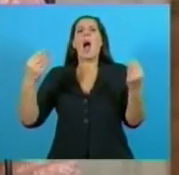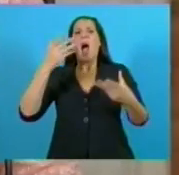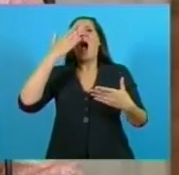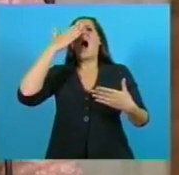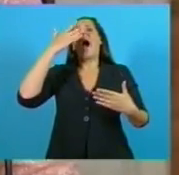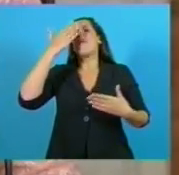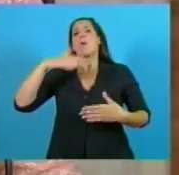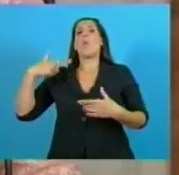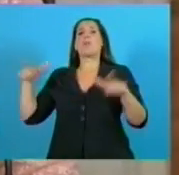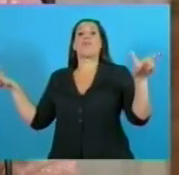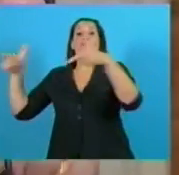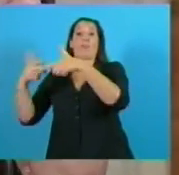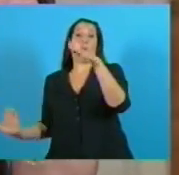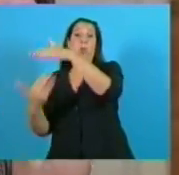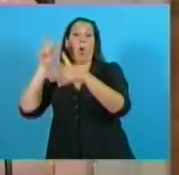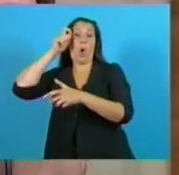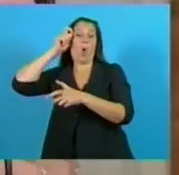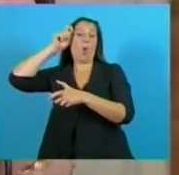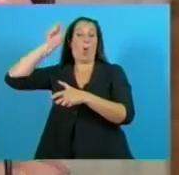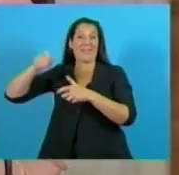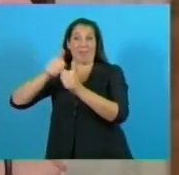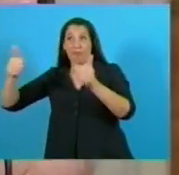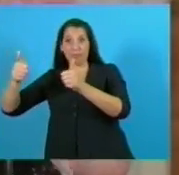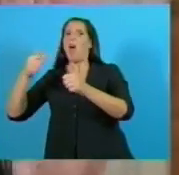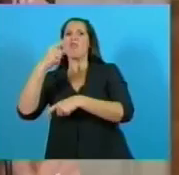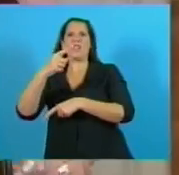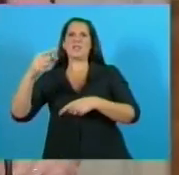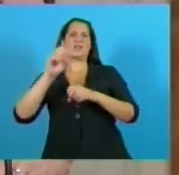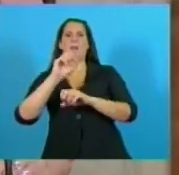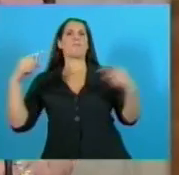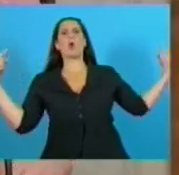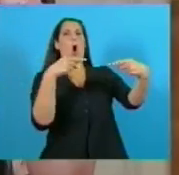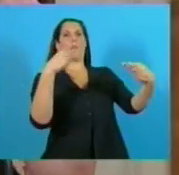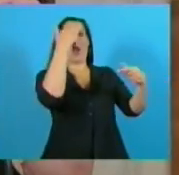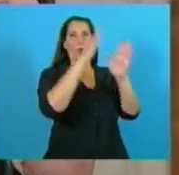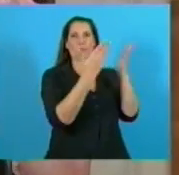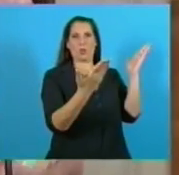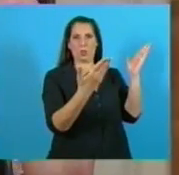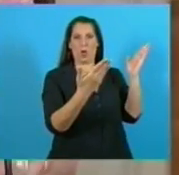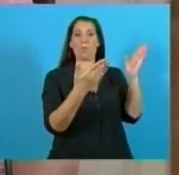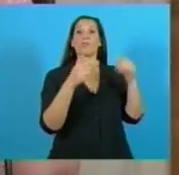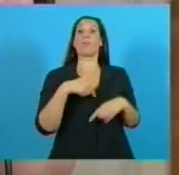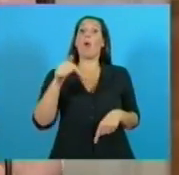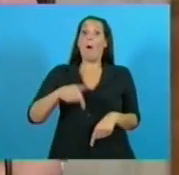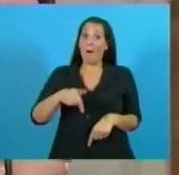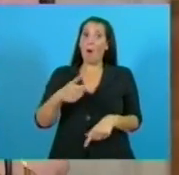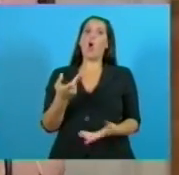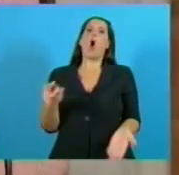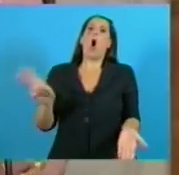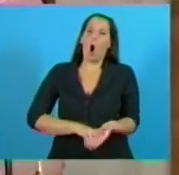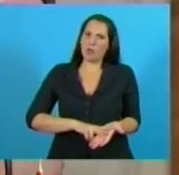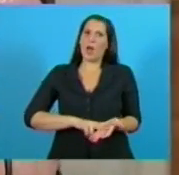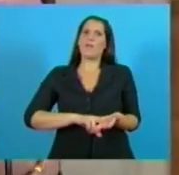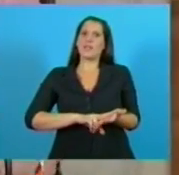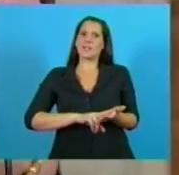Suprema la dejó y la declaró constitucional. Hoy está vuelta a ser suspendida por